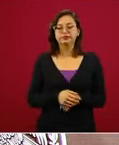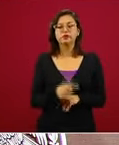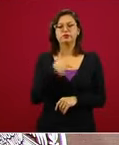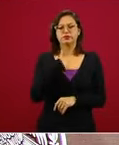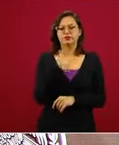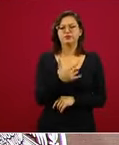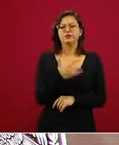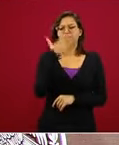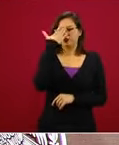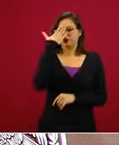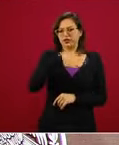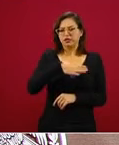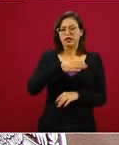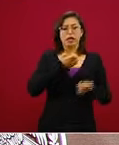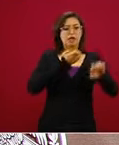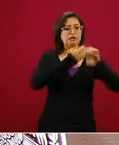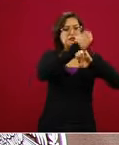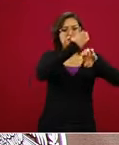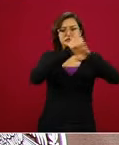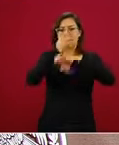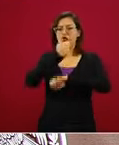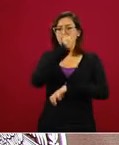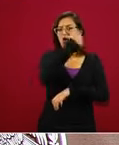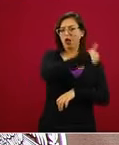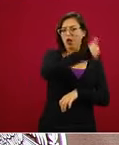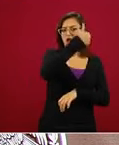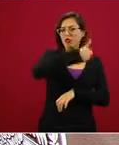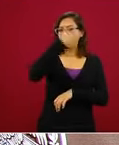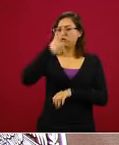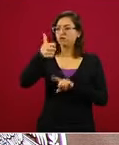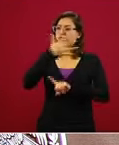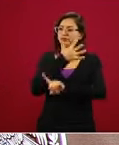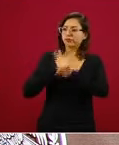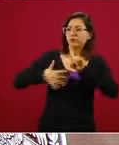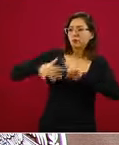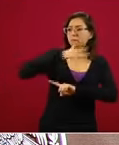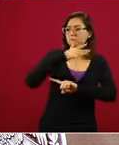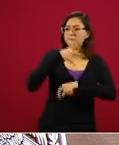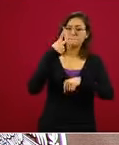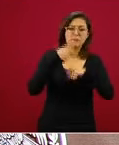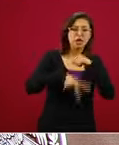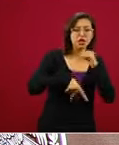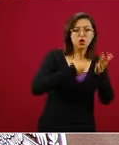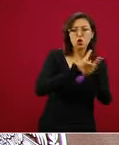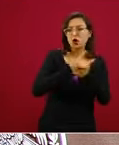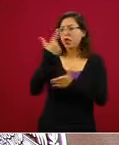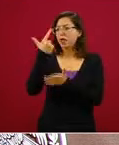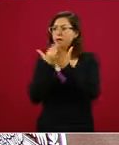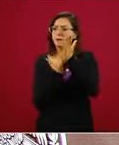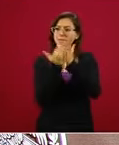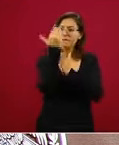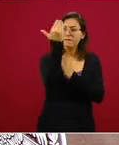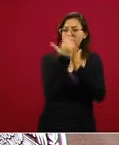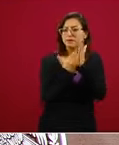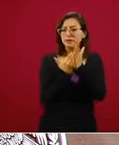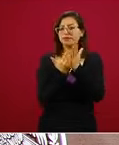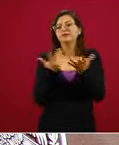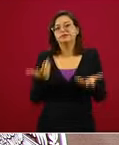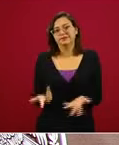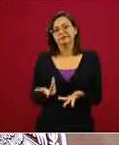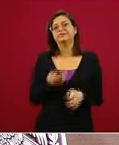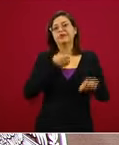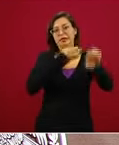verificar cada uno de los niveles de riesgo, nadie mejor que los gobiernos